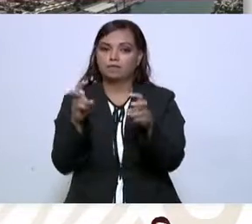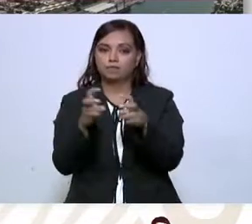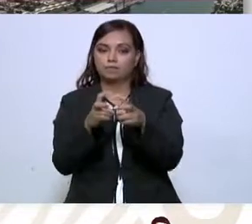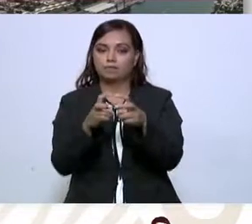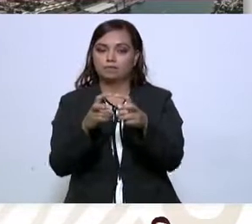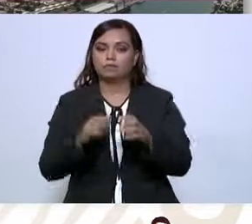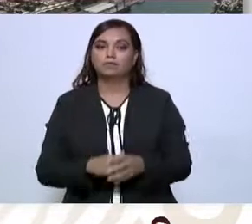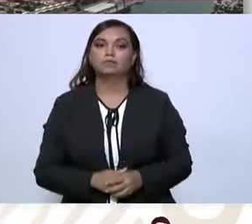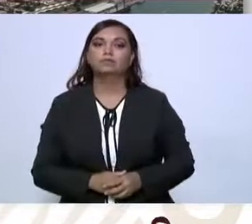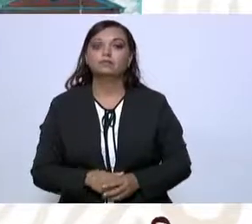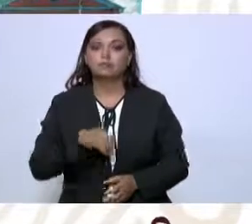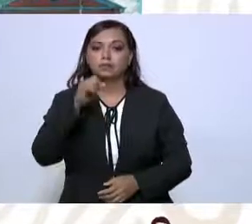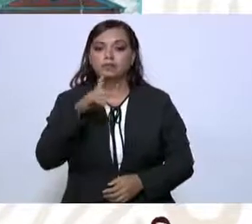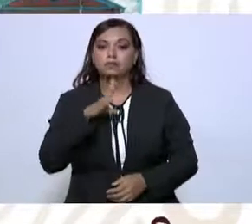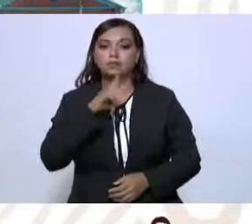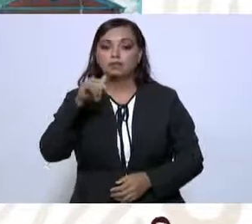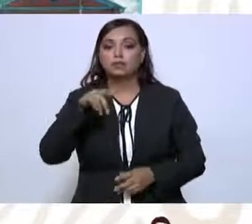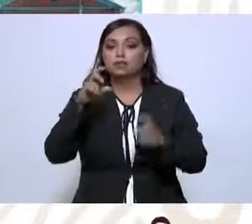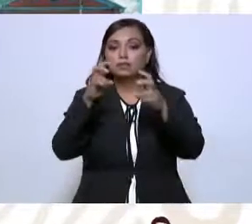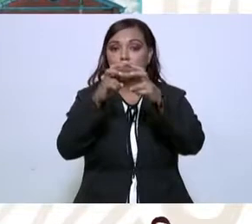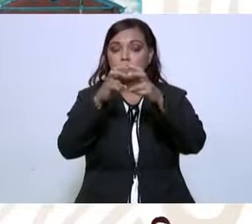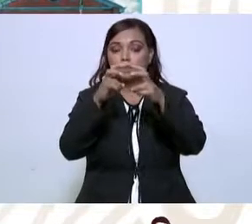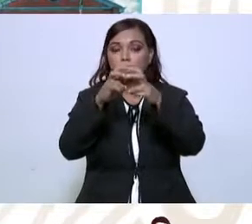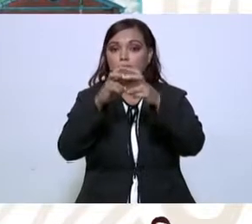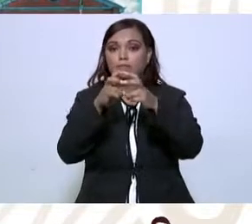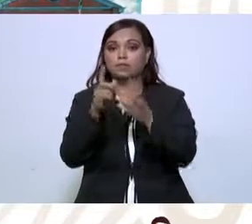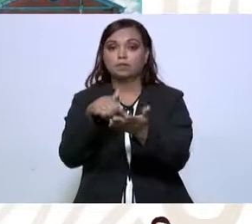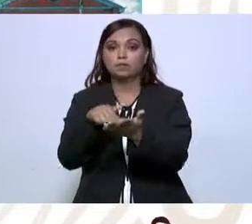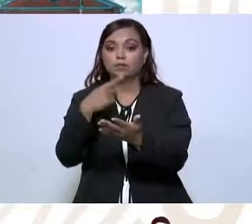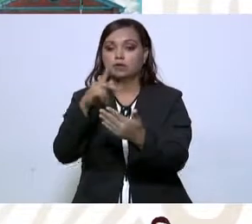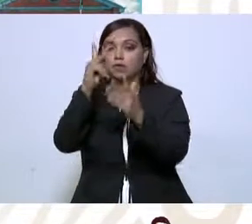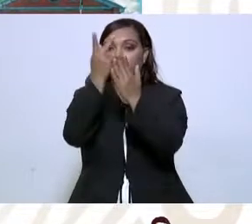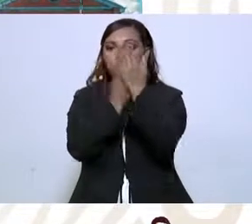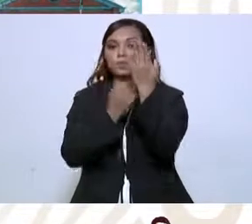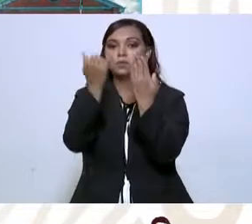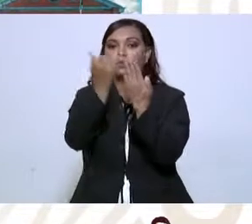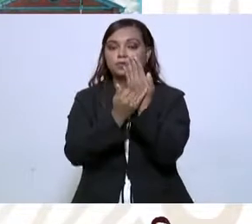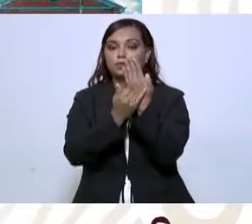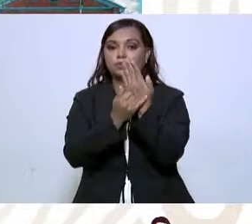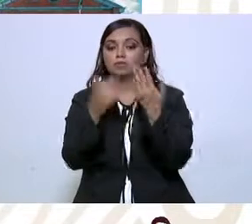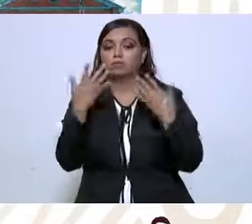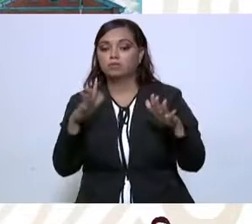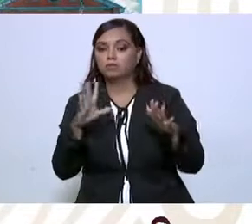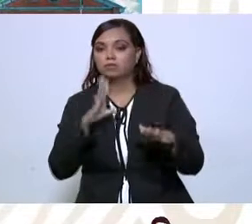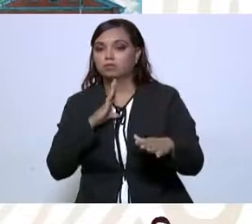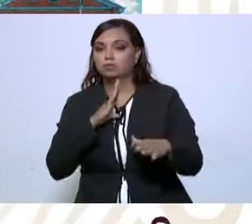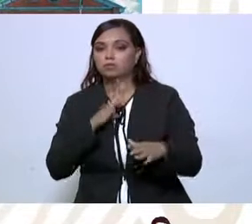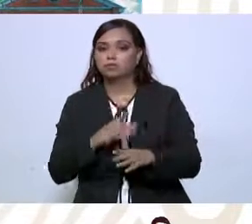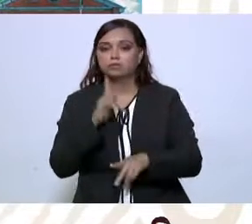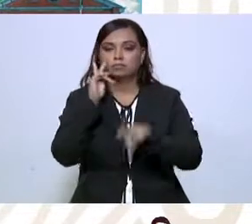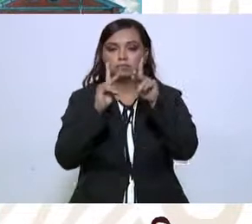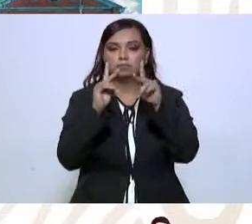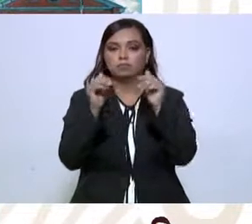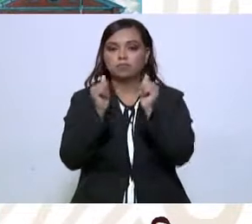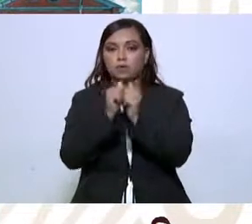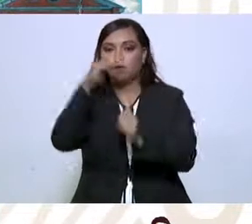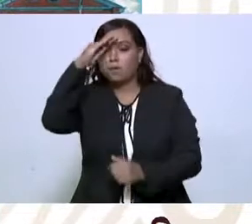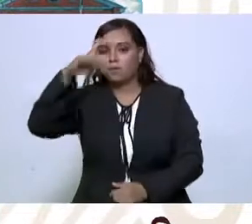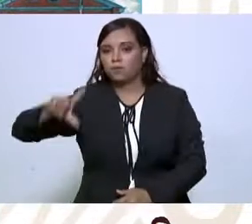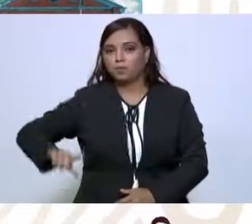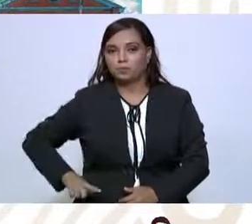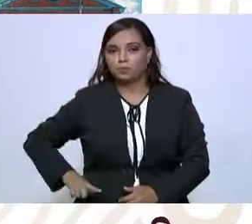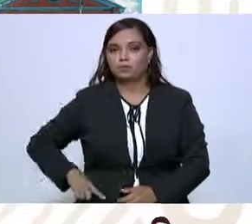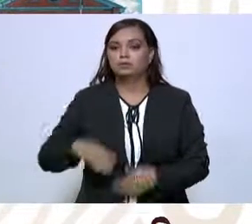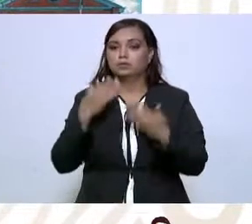por favor. También aquí en Tampico, este es un proyecto que ya lo comentamos con el señor gobernador,